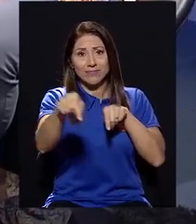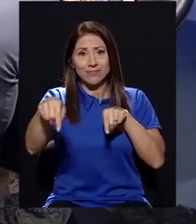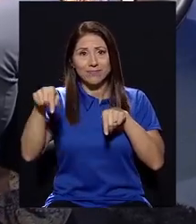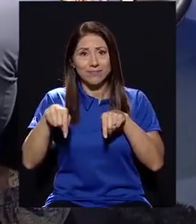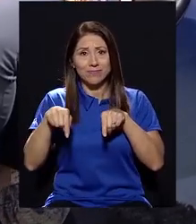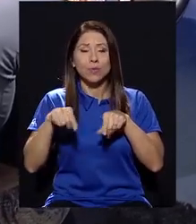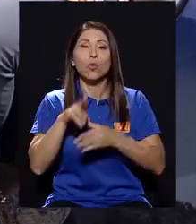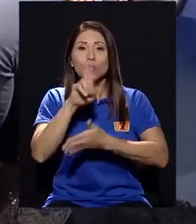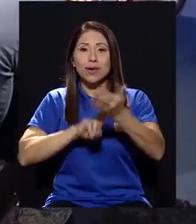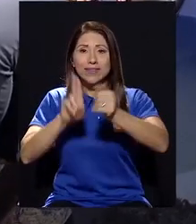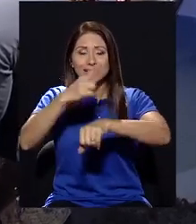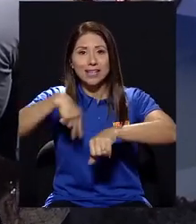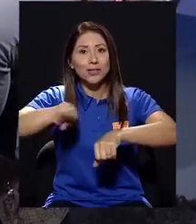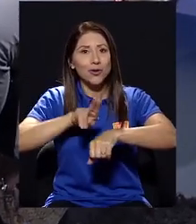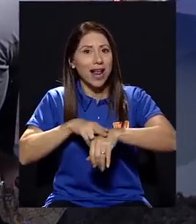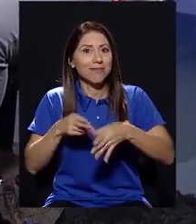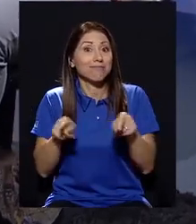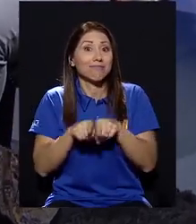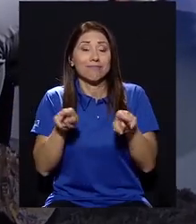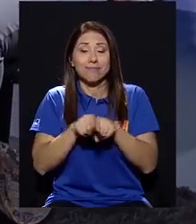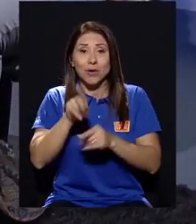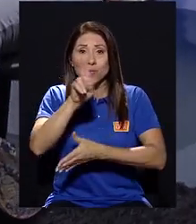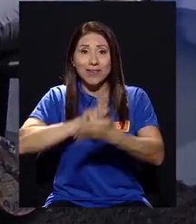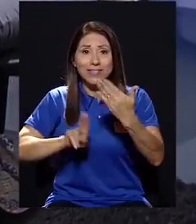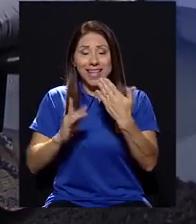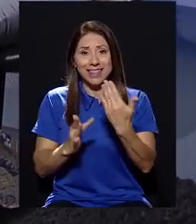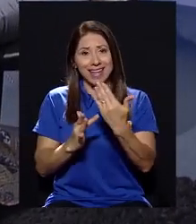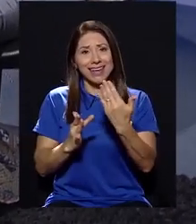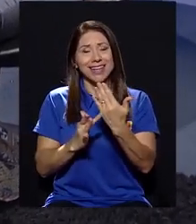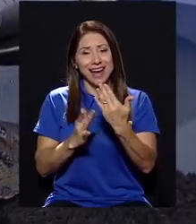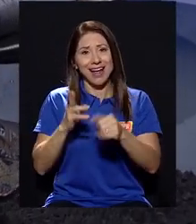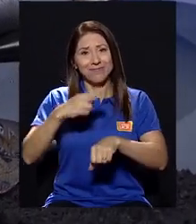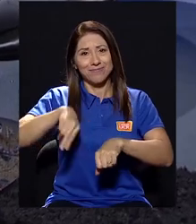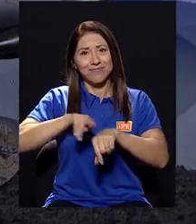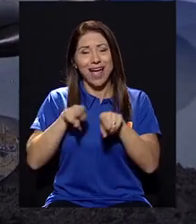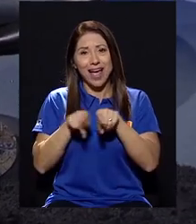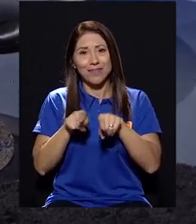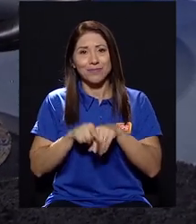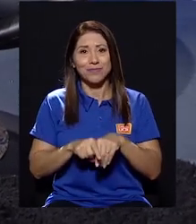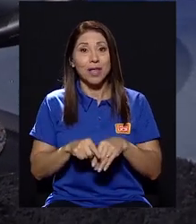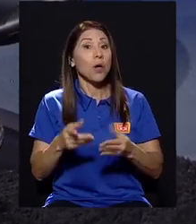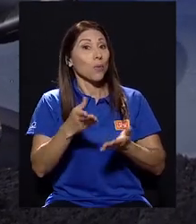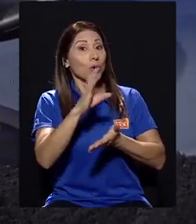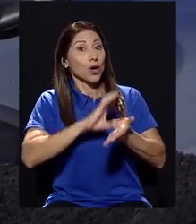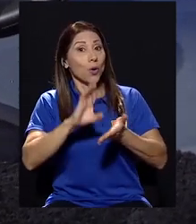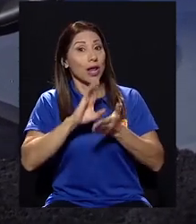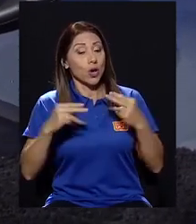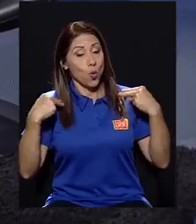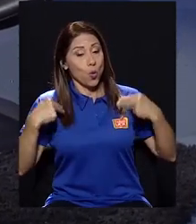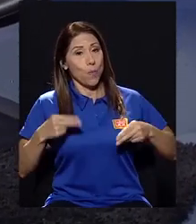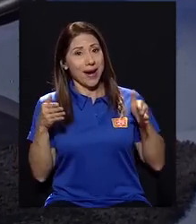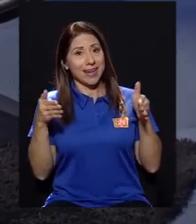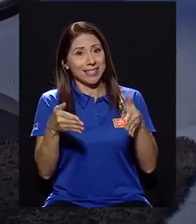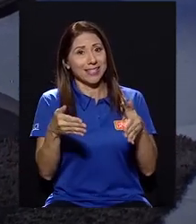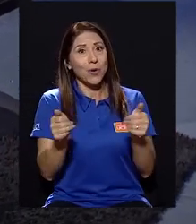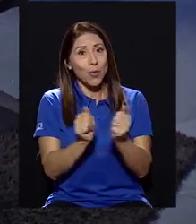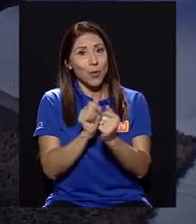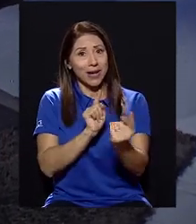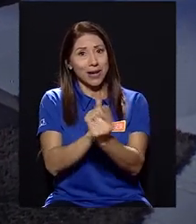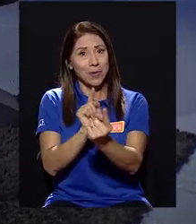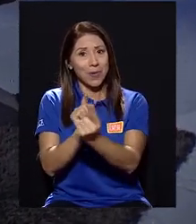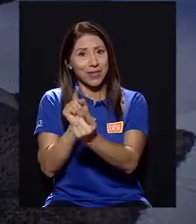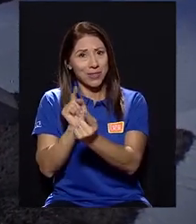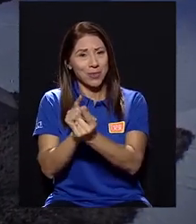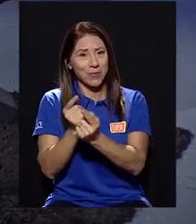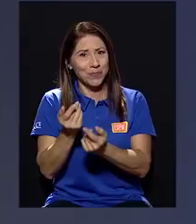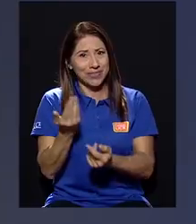y hasta la Universidad Técnica también. Bueno, y el Colegio Humanístico ahora recientemente con el encuentro, que ahora ya